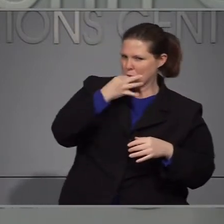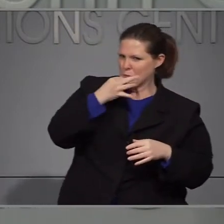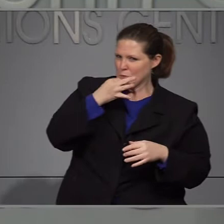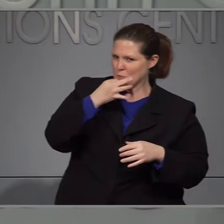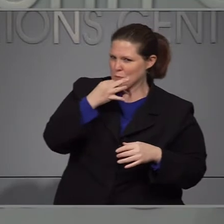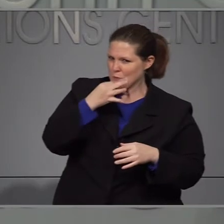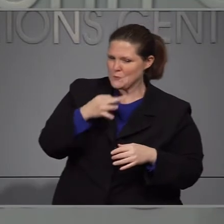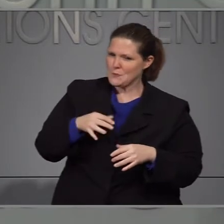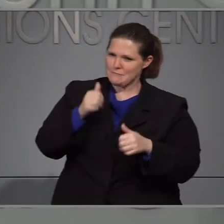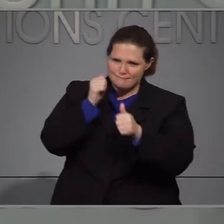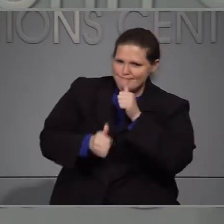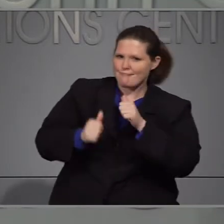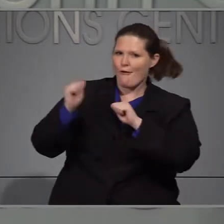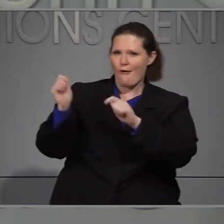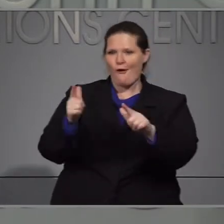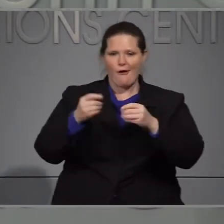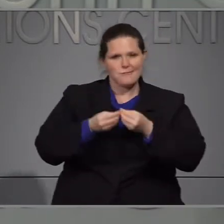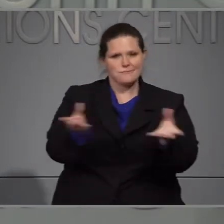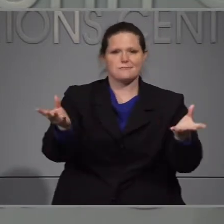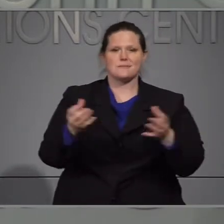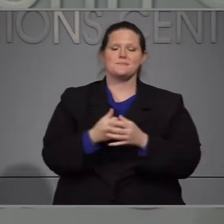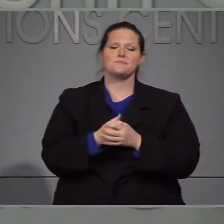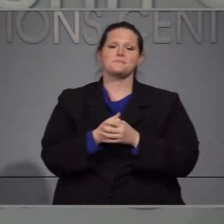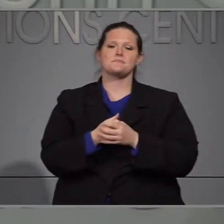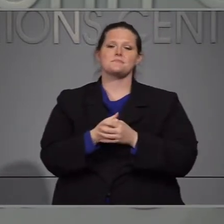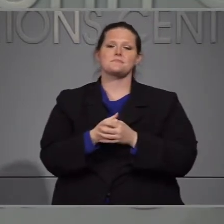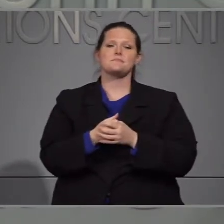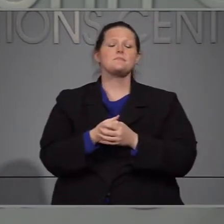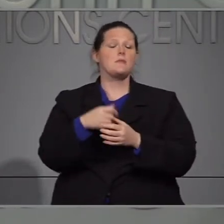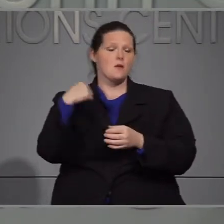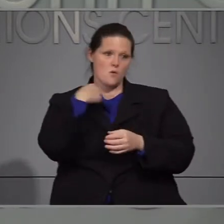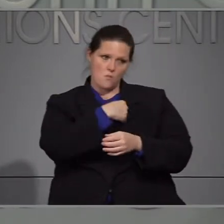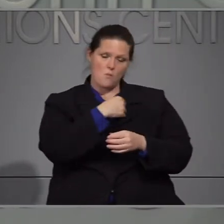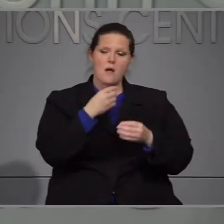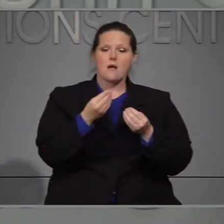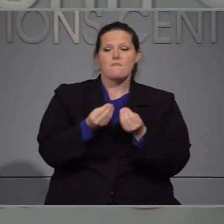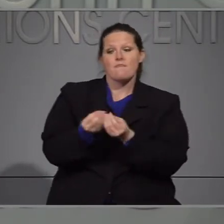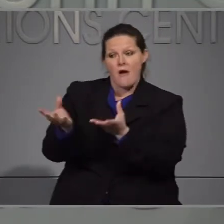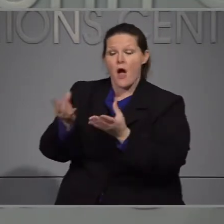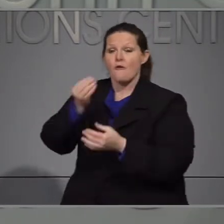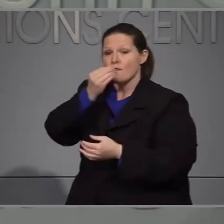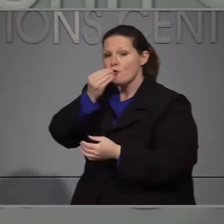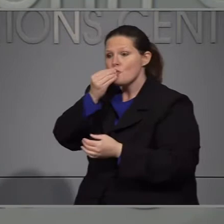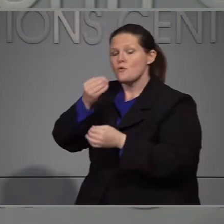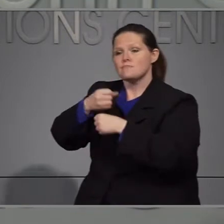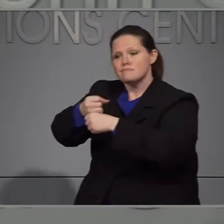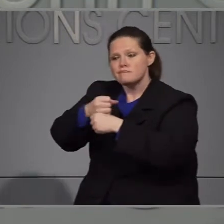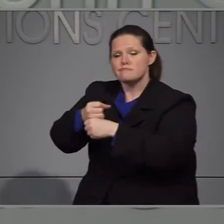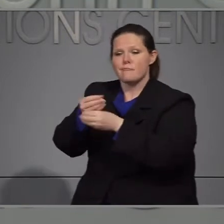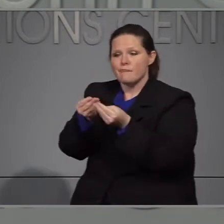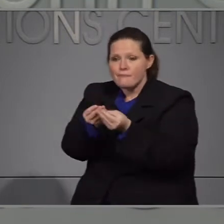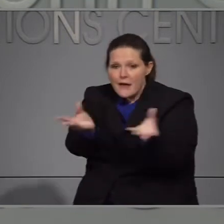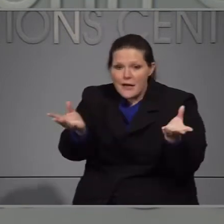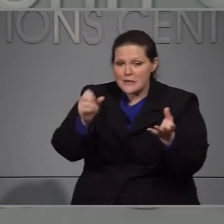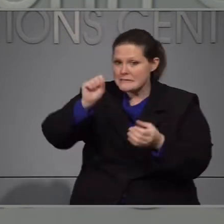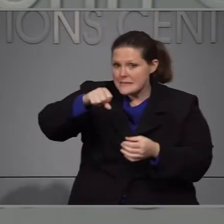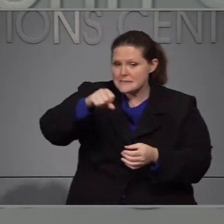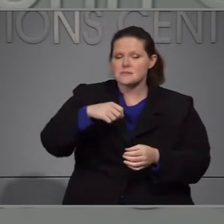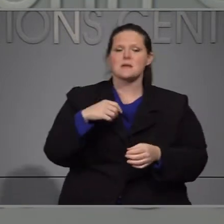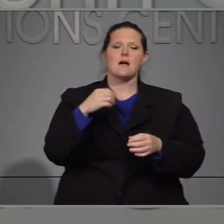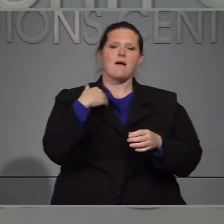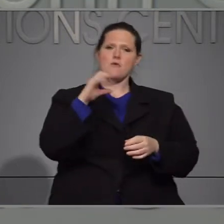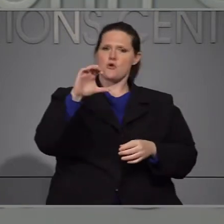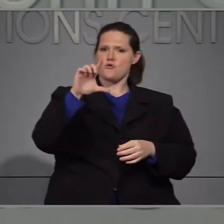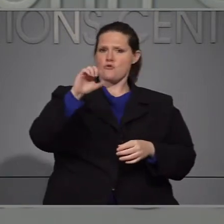noventa y ocho por ciento a través de las oficinas de extensión agrícola además de apoyar a los trabajadores esenciales en la